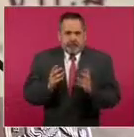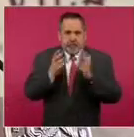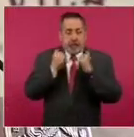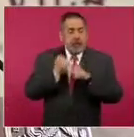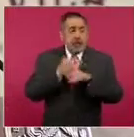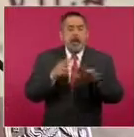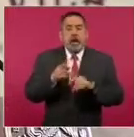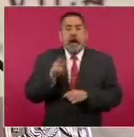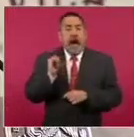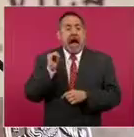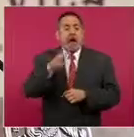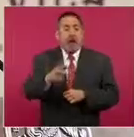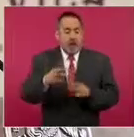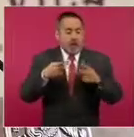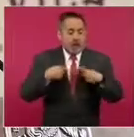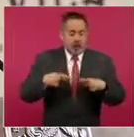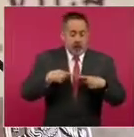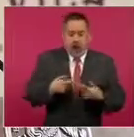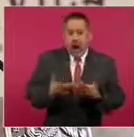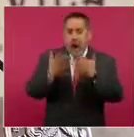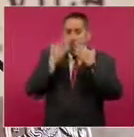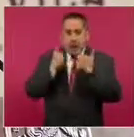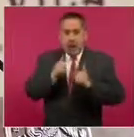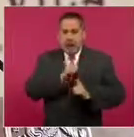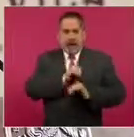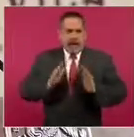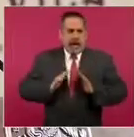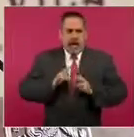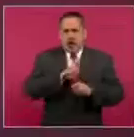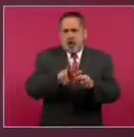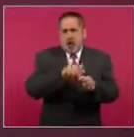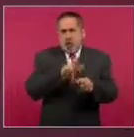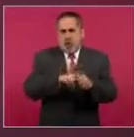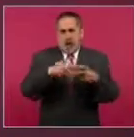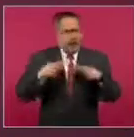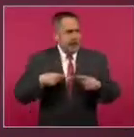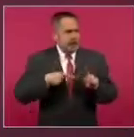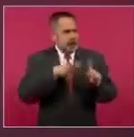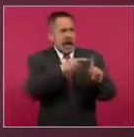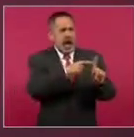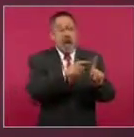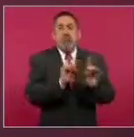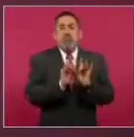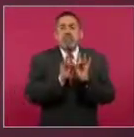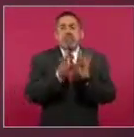civil inocente que haya perdido la vida resultado de estas operaciones.